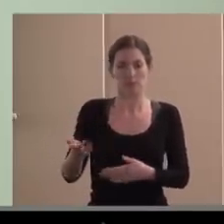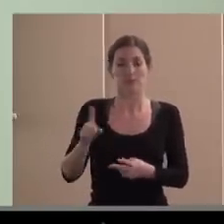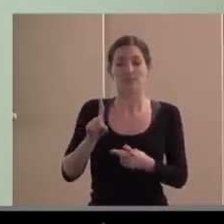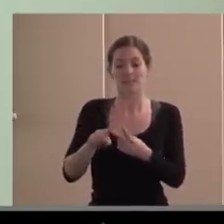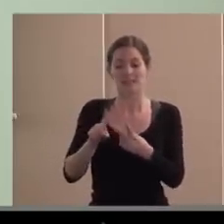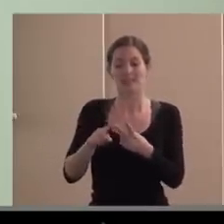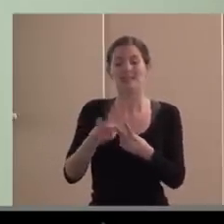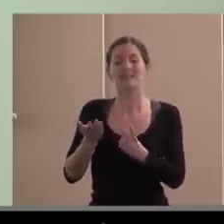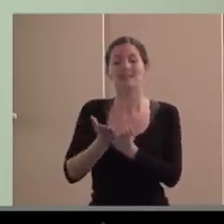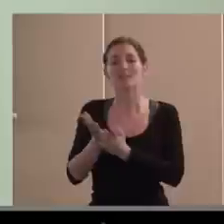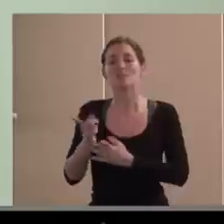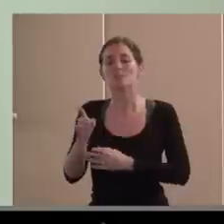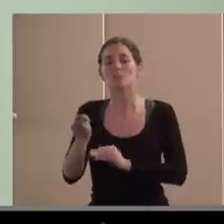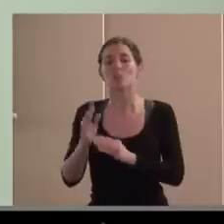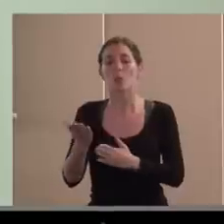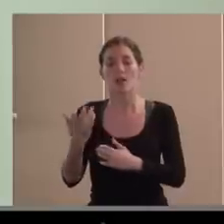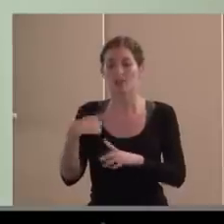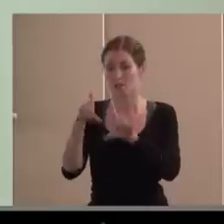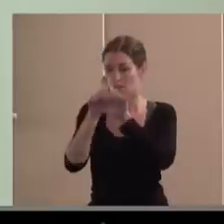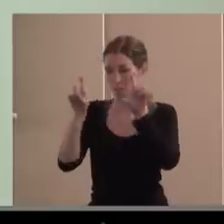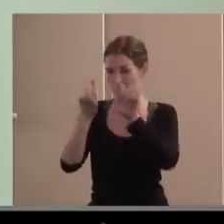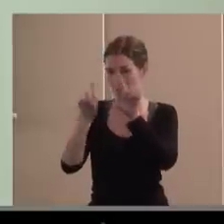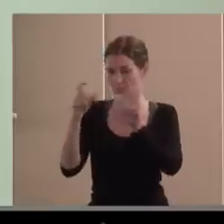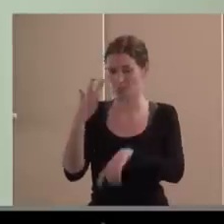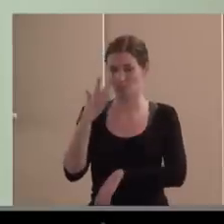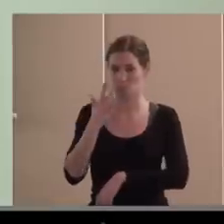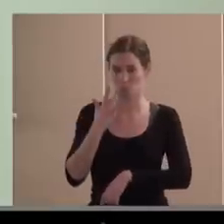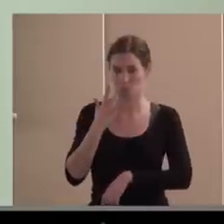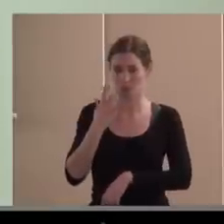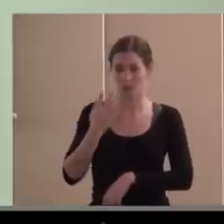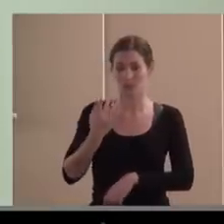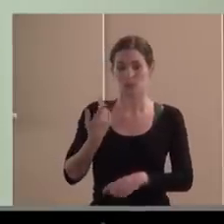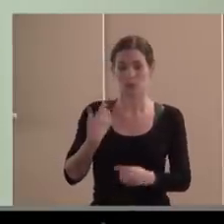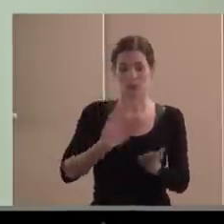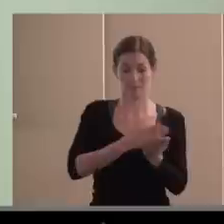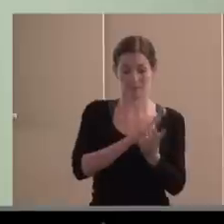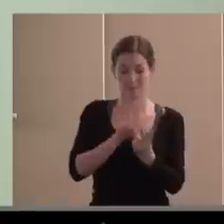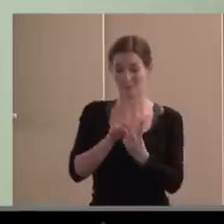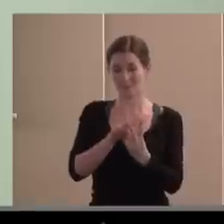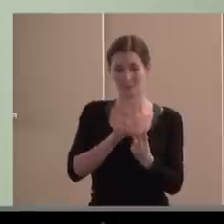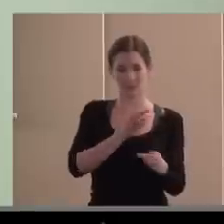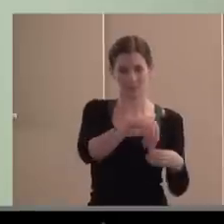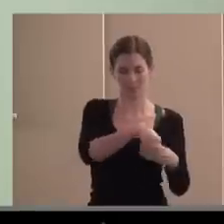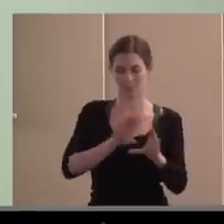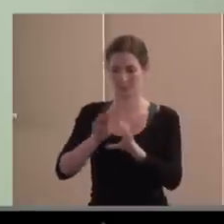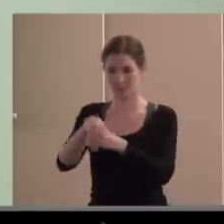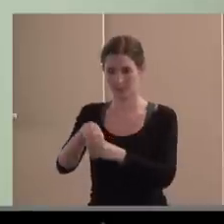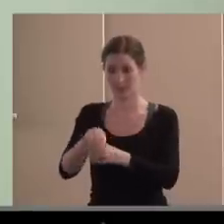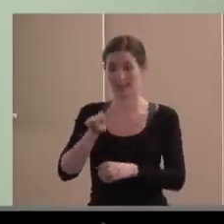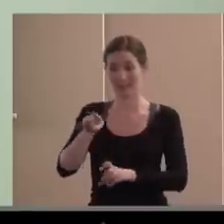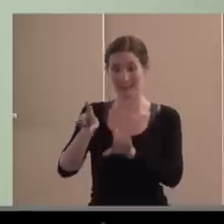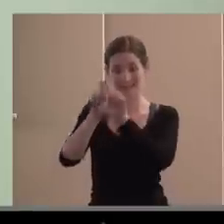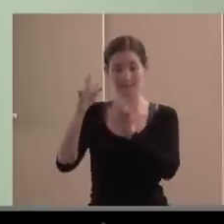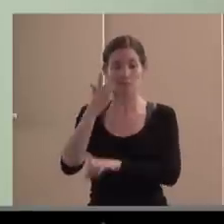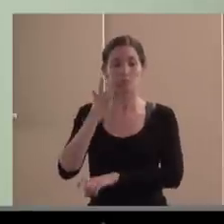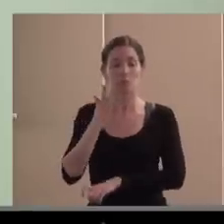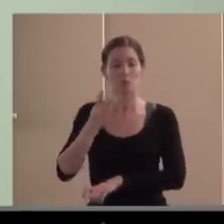dimensión puramente empresarial. Y ahí también estamos ayudando a personas con discapacidad, que